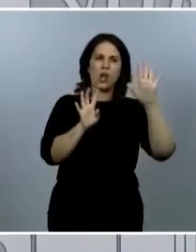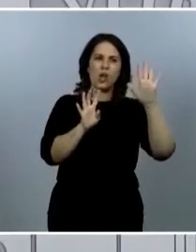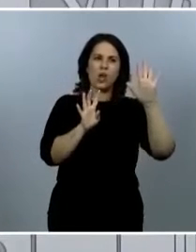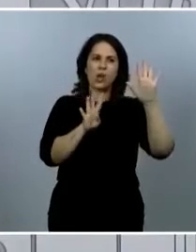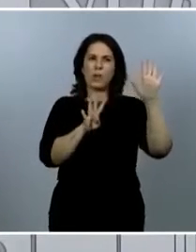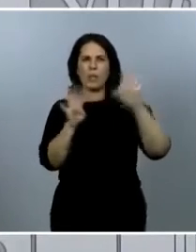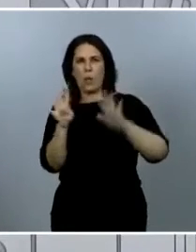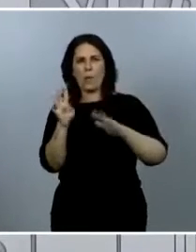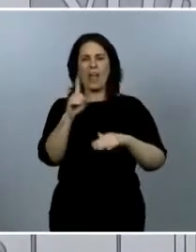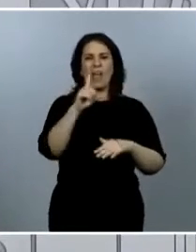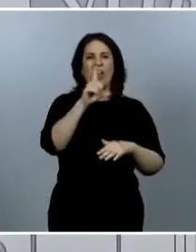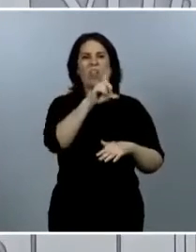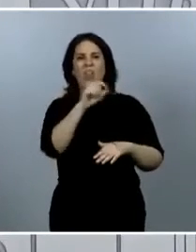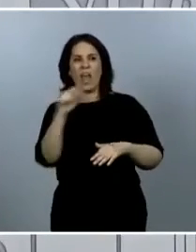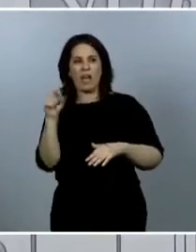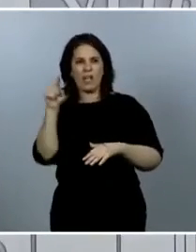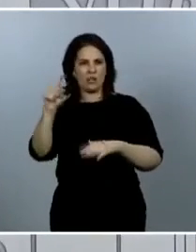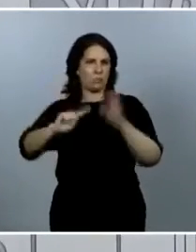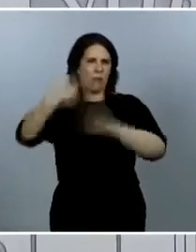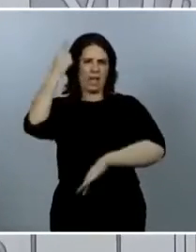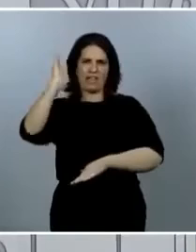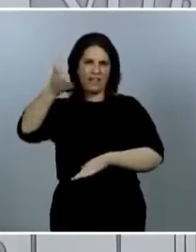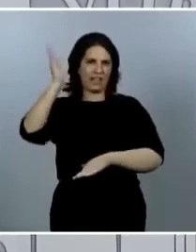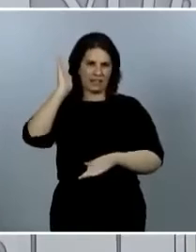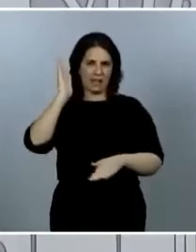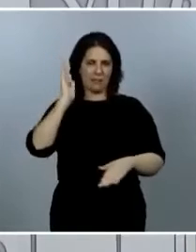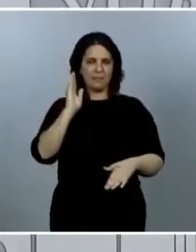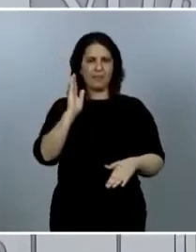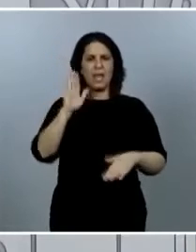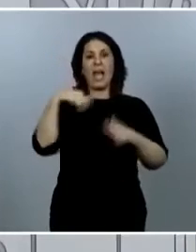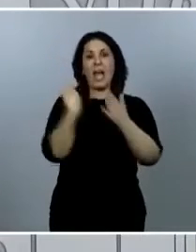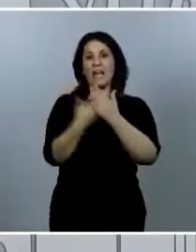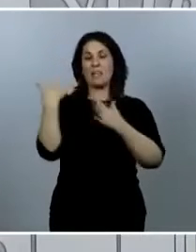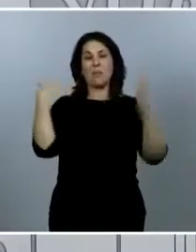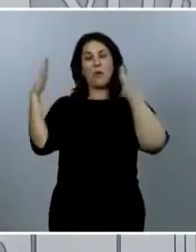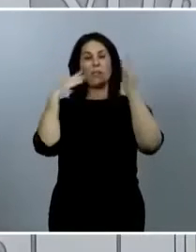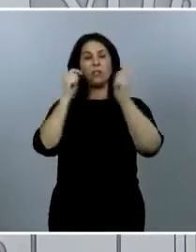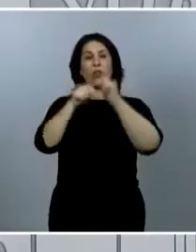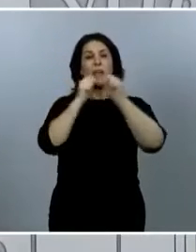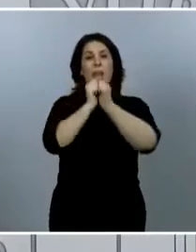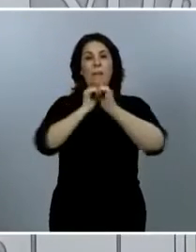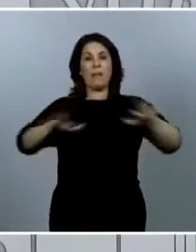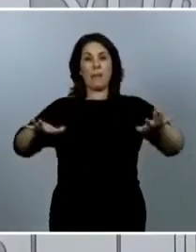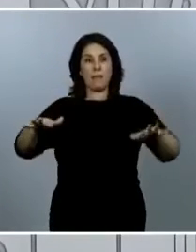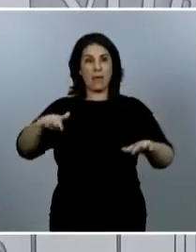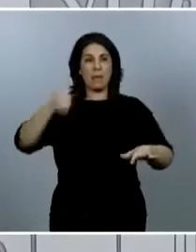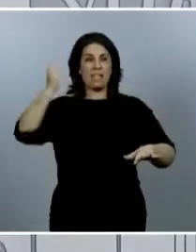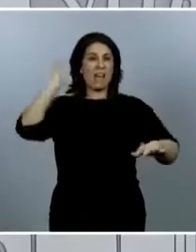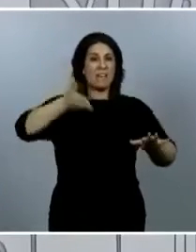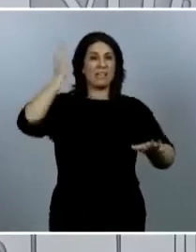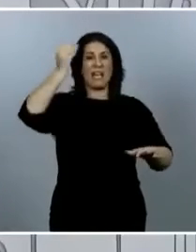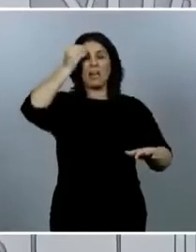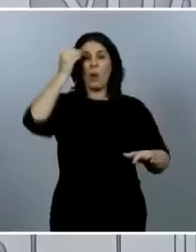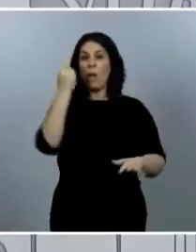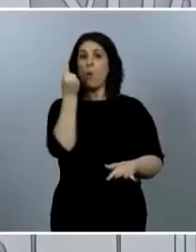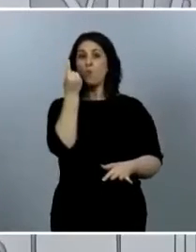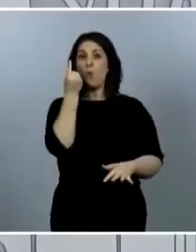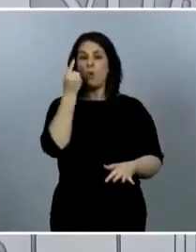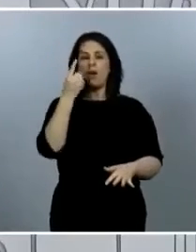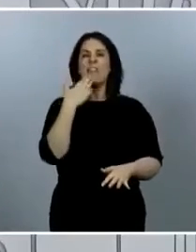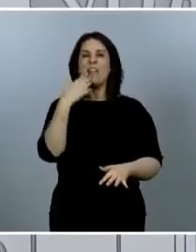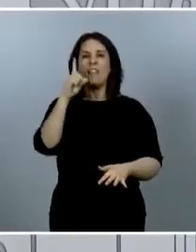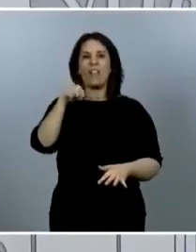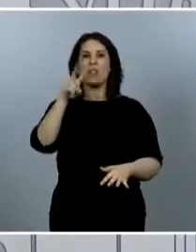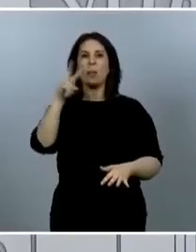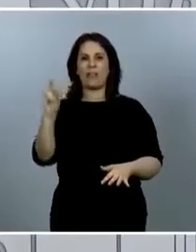En el pico de la epidemia teníamos incluso de hasta 120 años, si no recuerdo mal, había uno. Estamos verificando